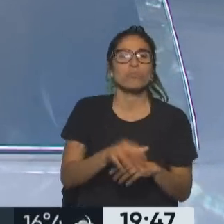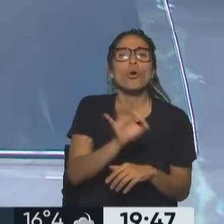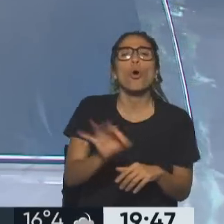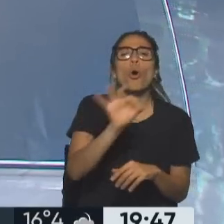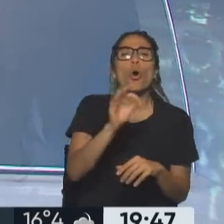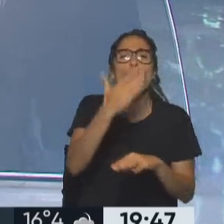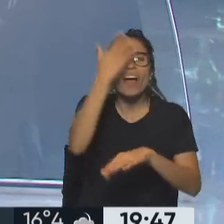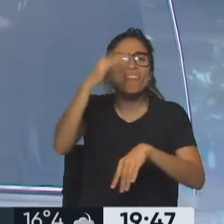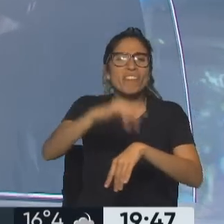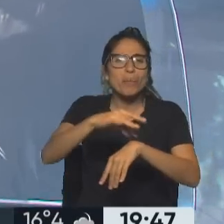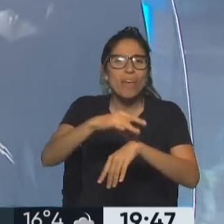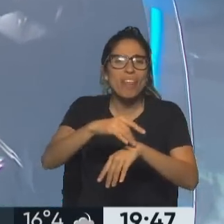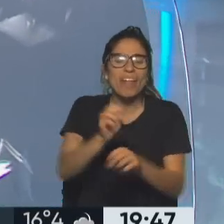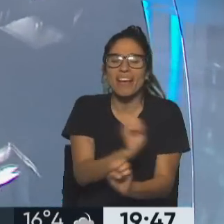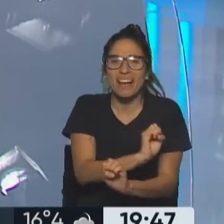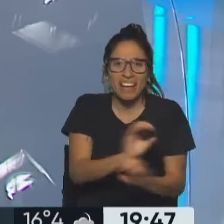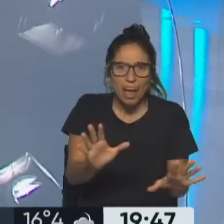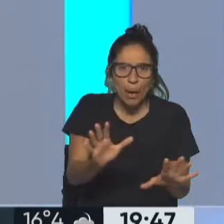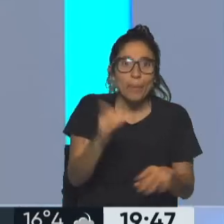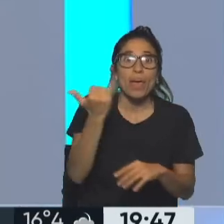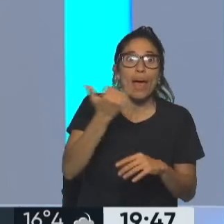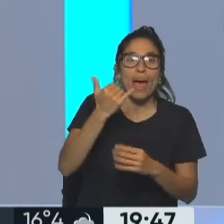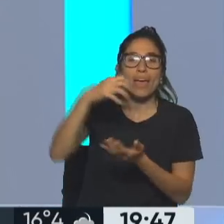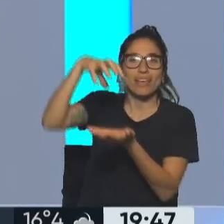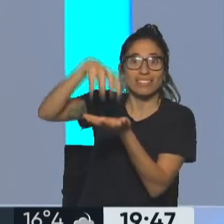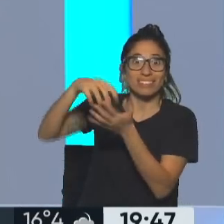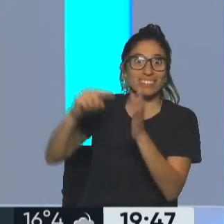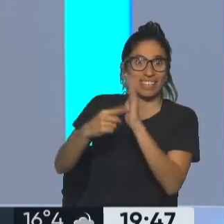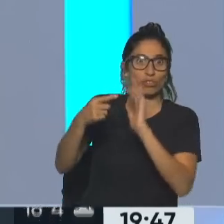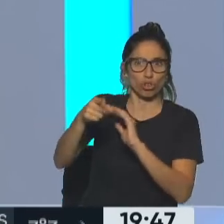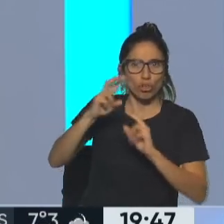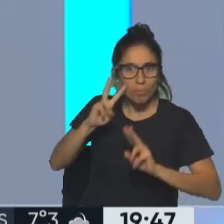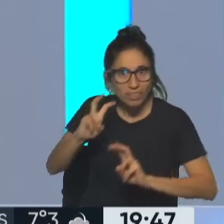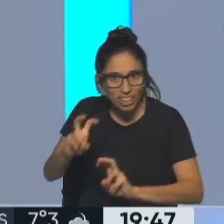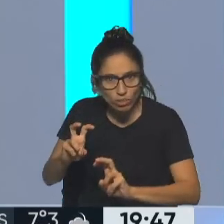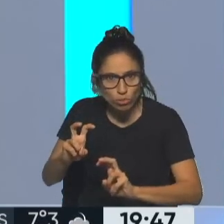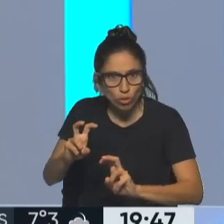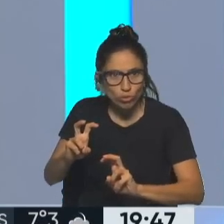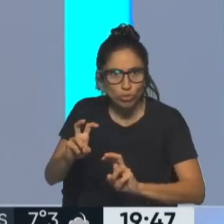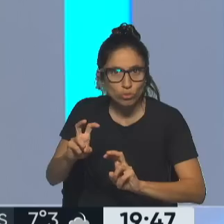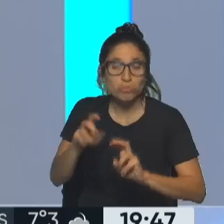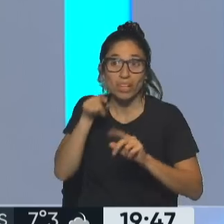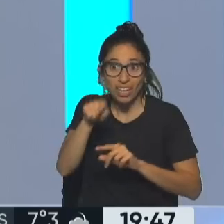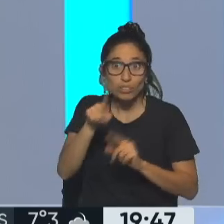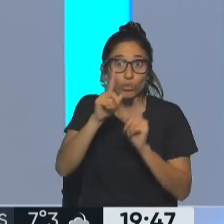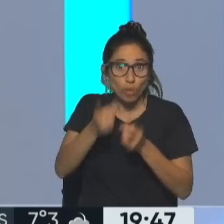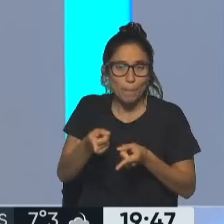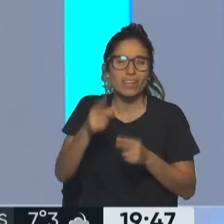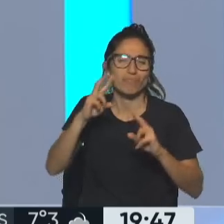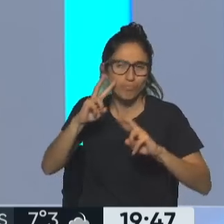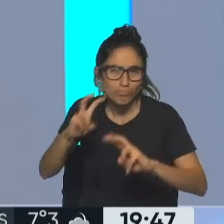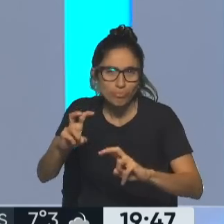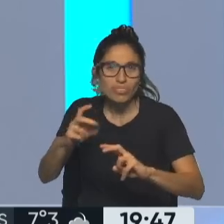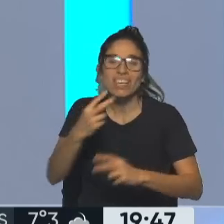Argentina es de los pocos países del mundo, de los 10 diría yo, que está en condiciones de zarzuar su propia energía nuclear y que puede